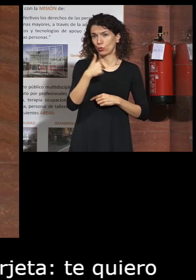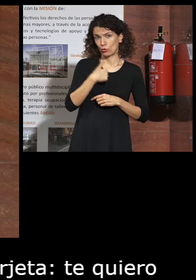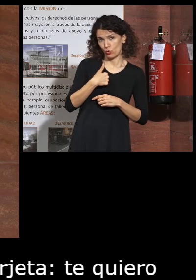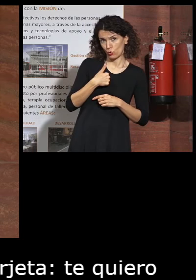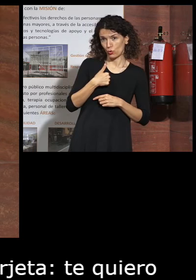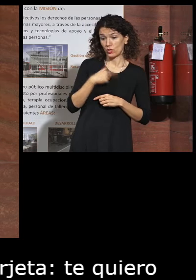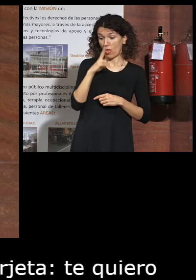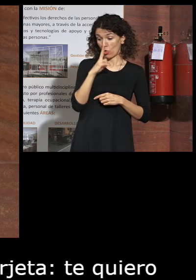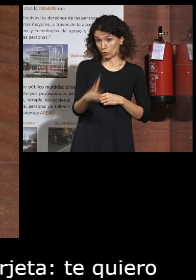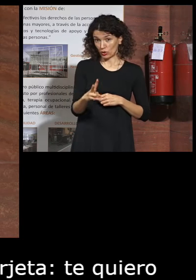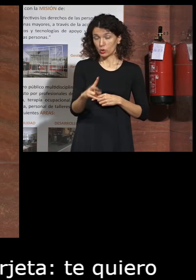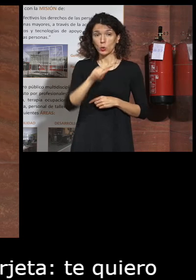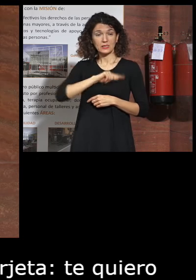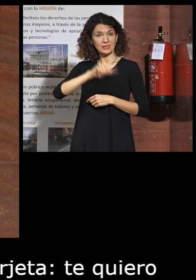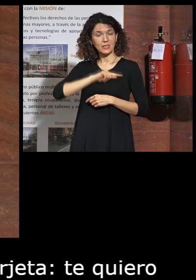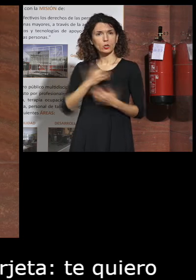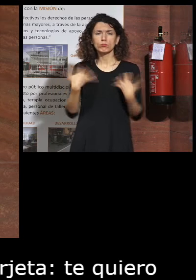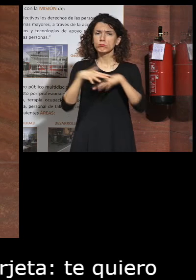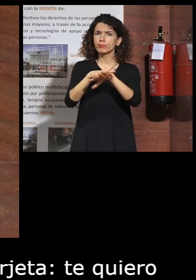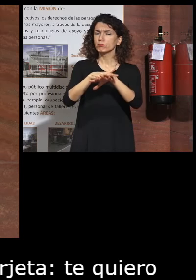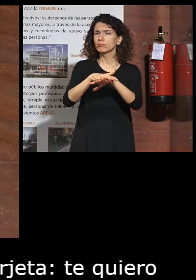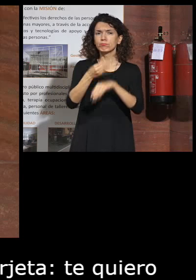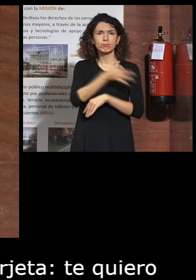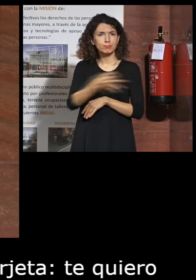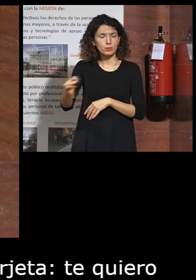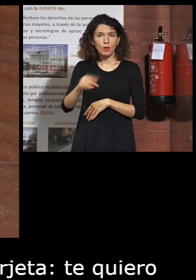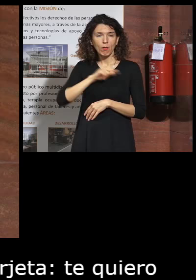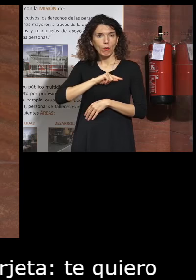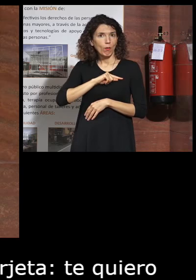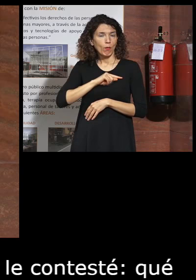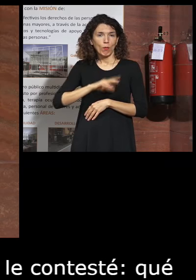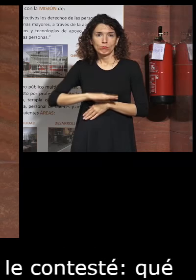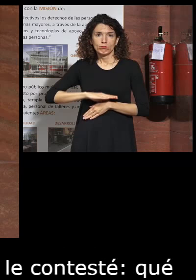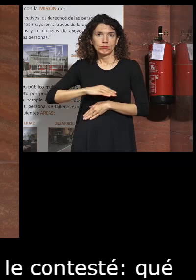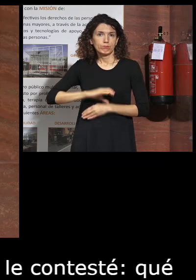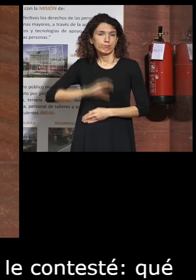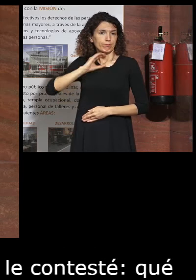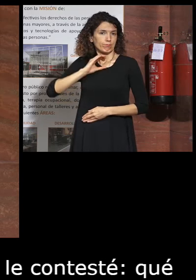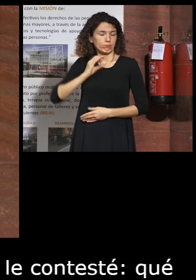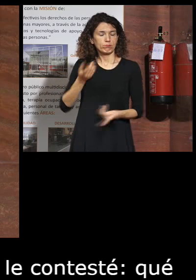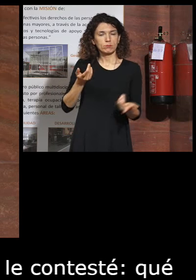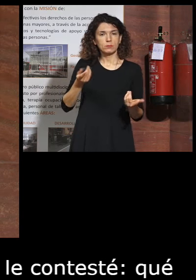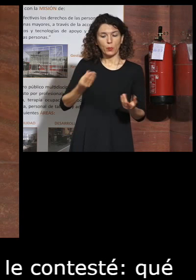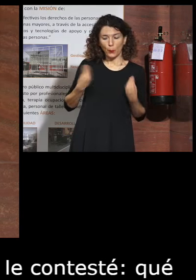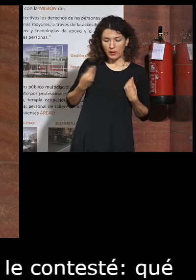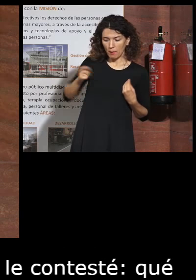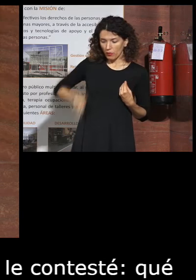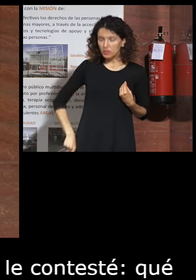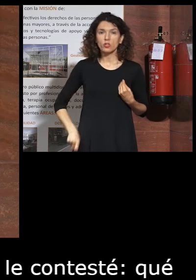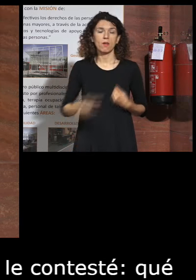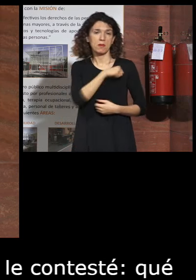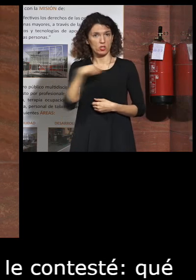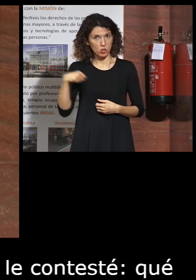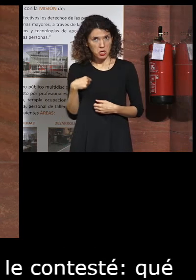aquí dos años me siento integrada me siento realizada puedo desarrollar mi vida profesional y ahora personal me voy a